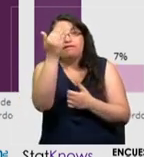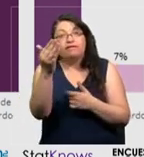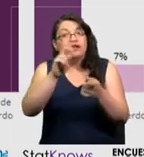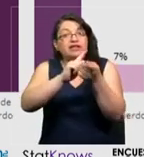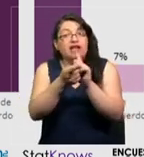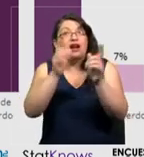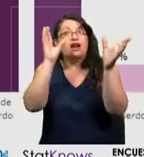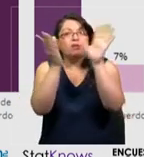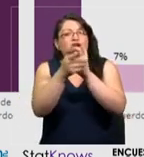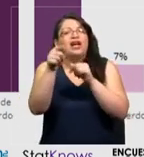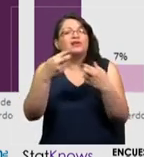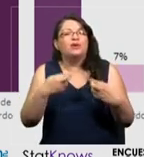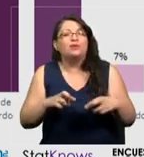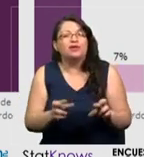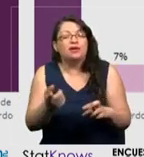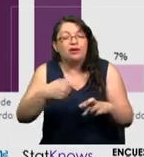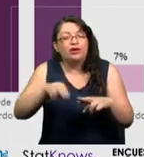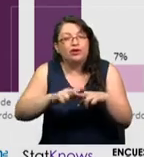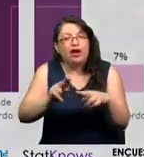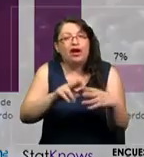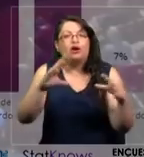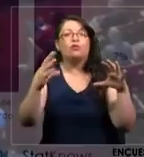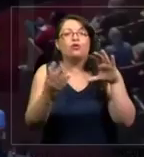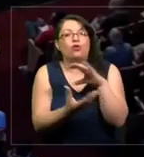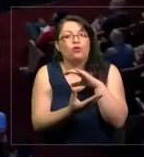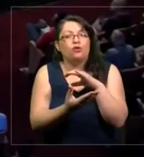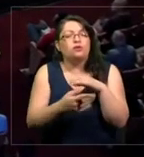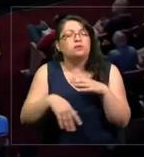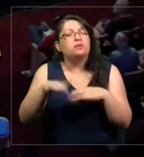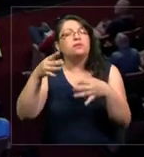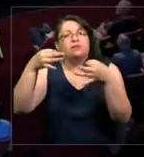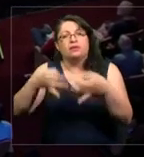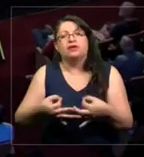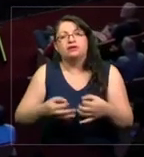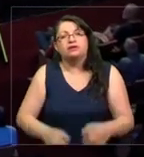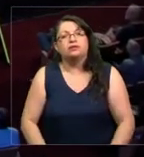para construir un mundo más justo.